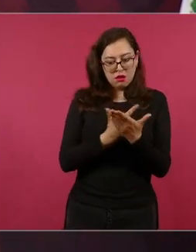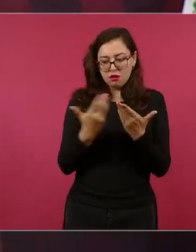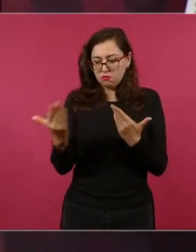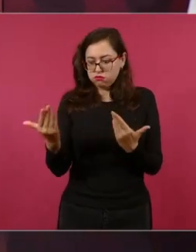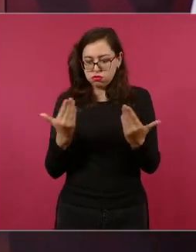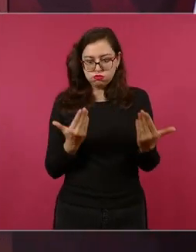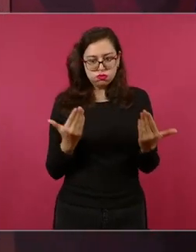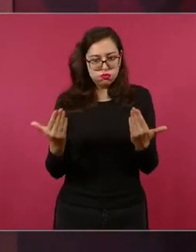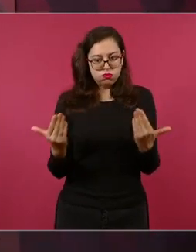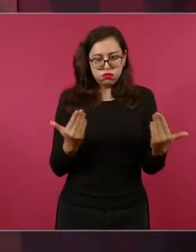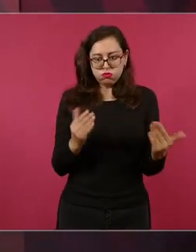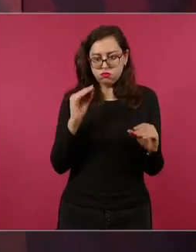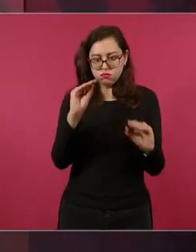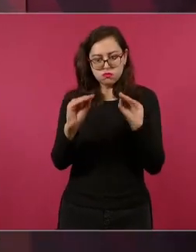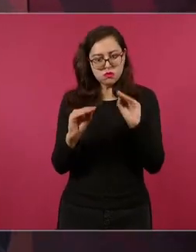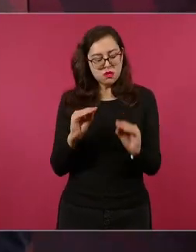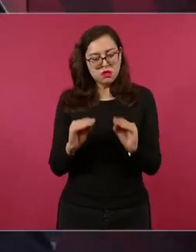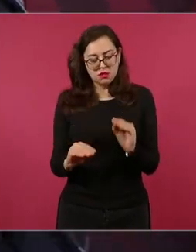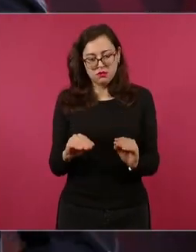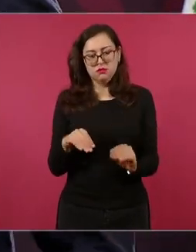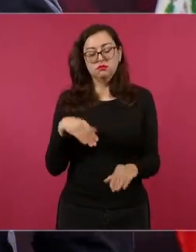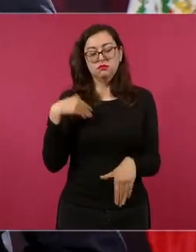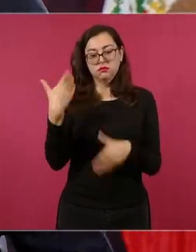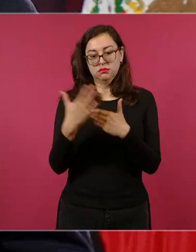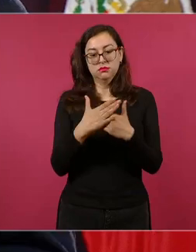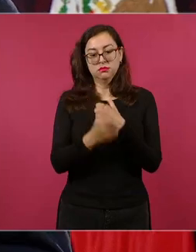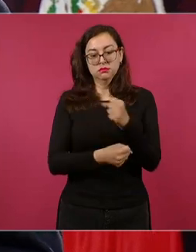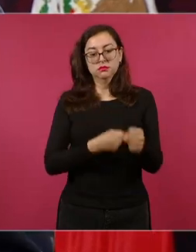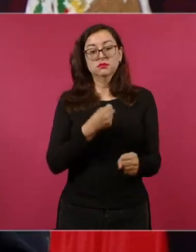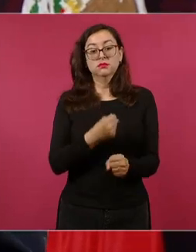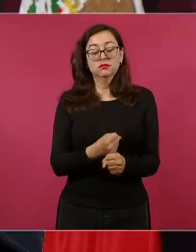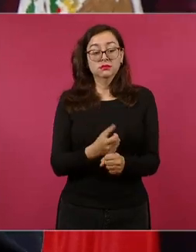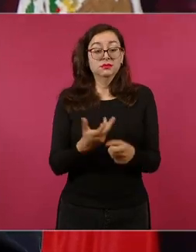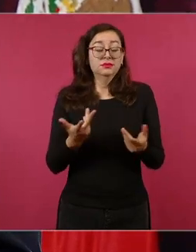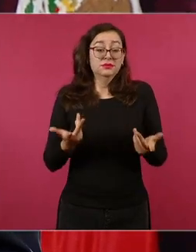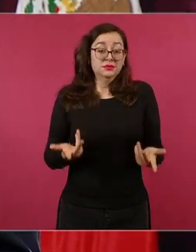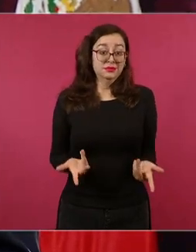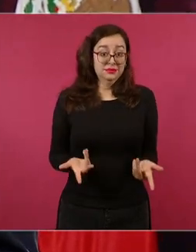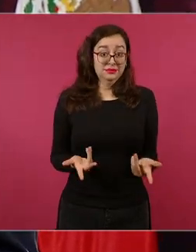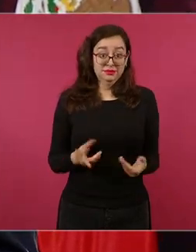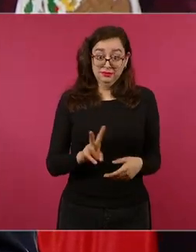desde luego es la presidenta electa la que tiene